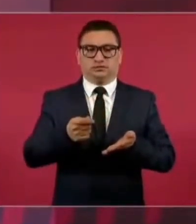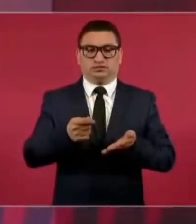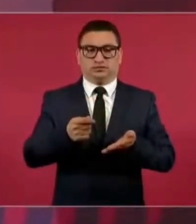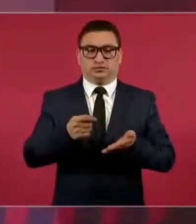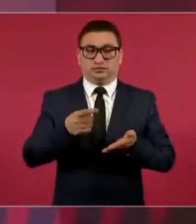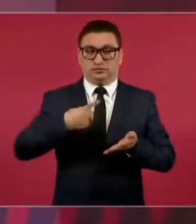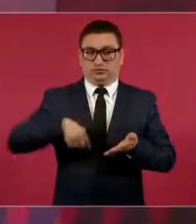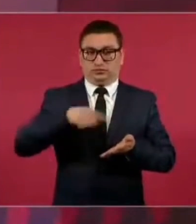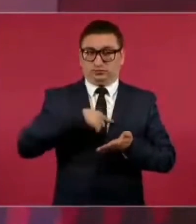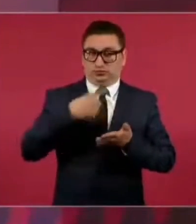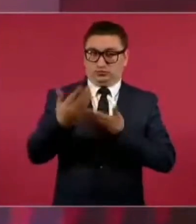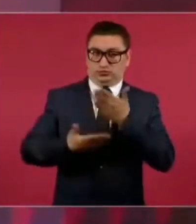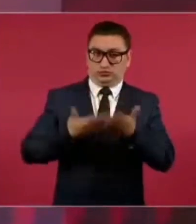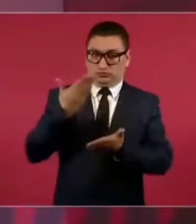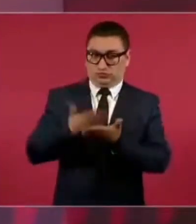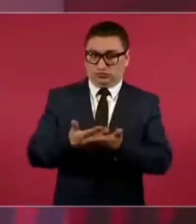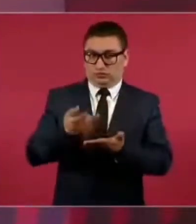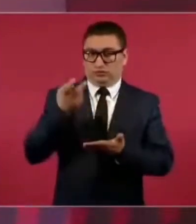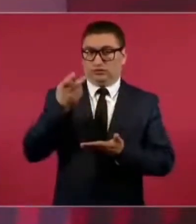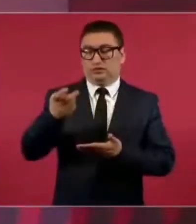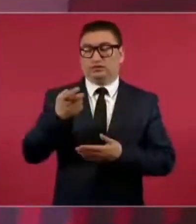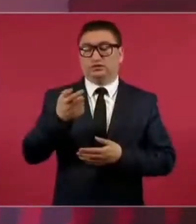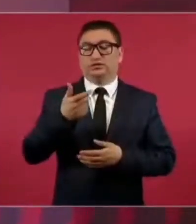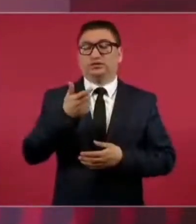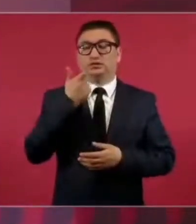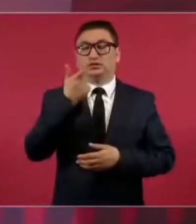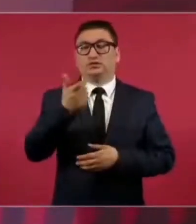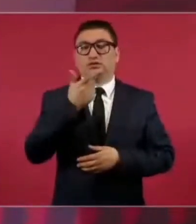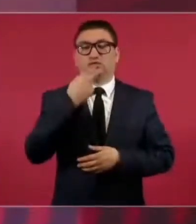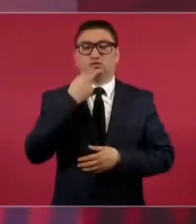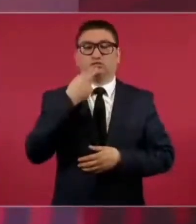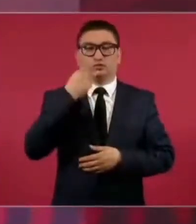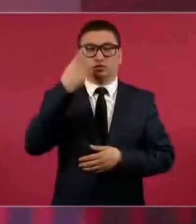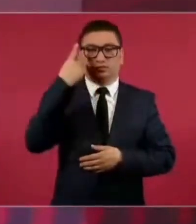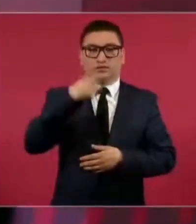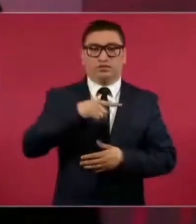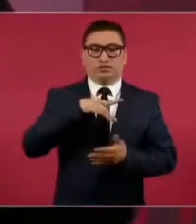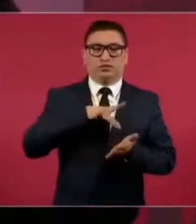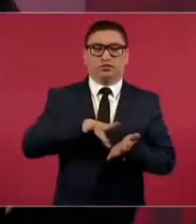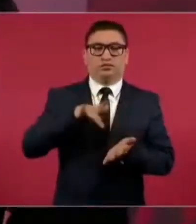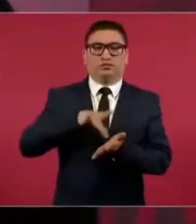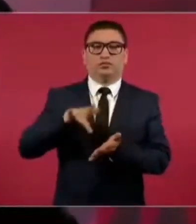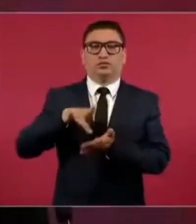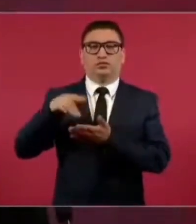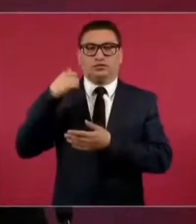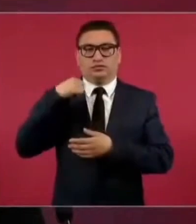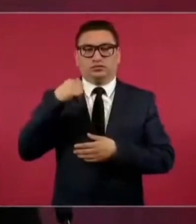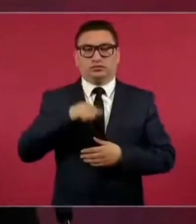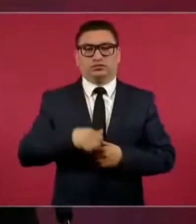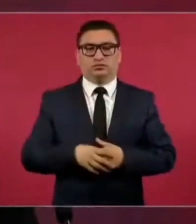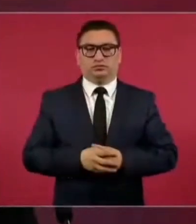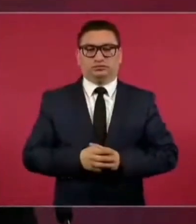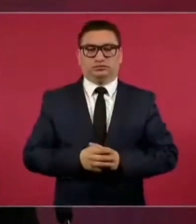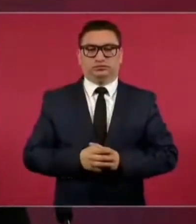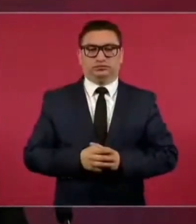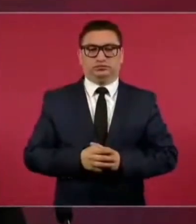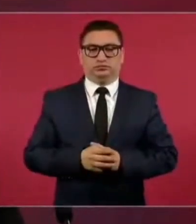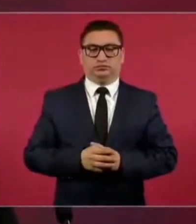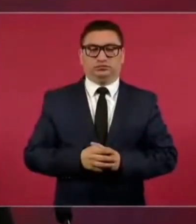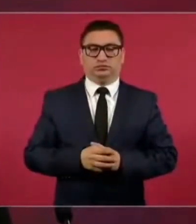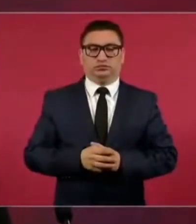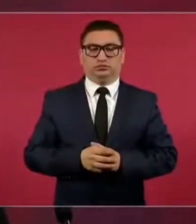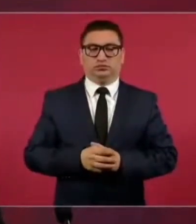propuesta de que ese dinero se utilizara para apoyar a los damnificados de Acapulco. Y luego